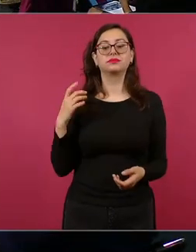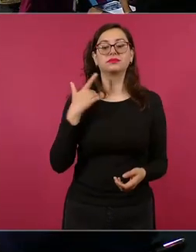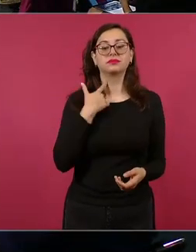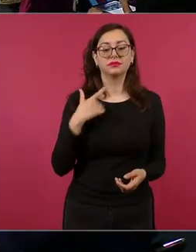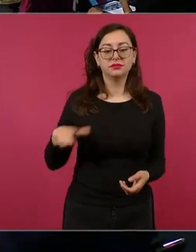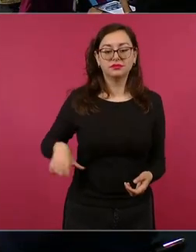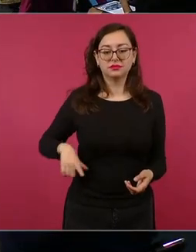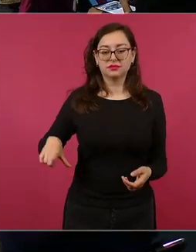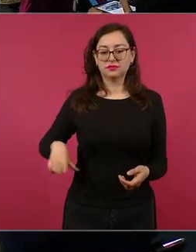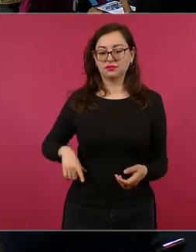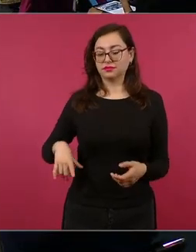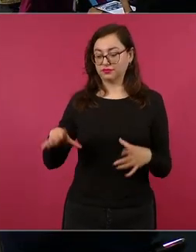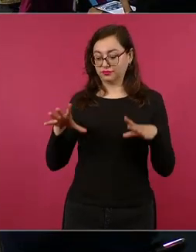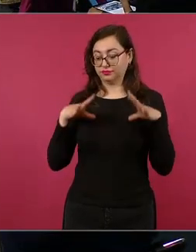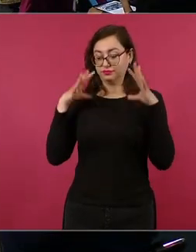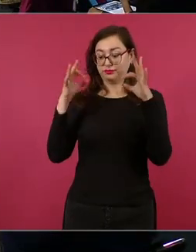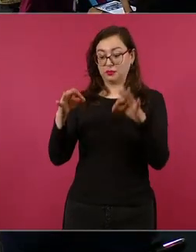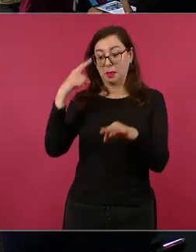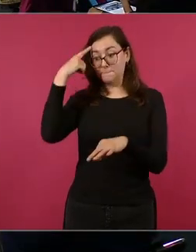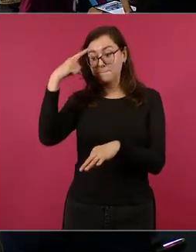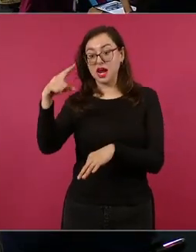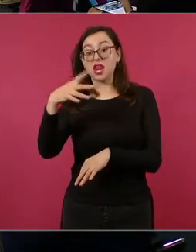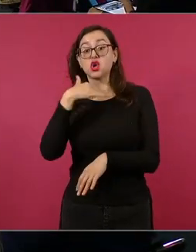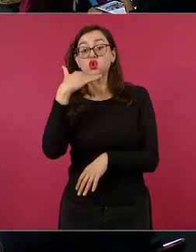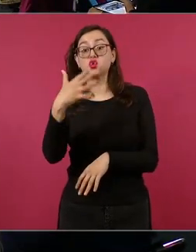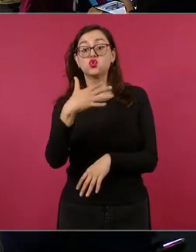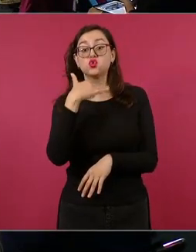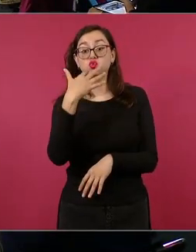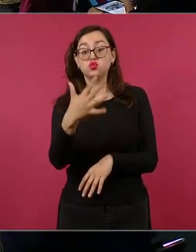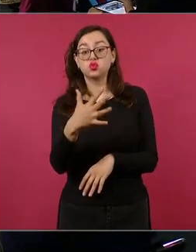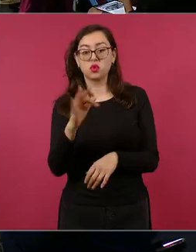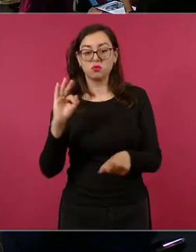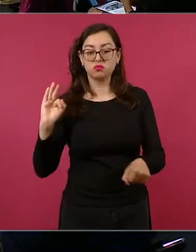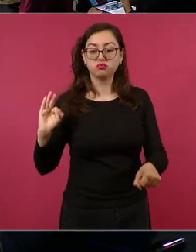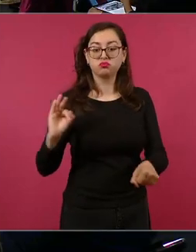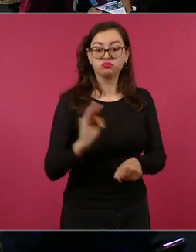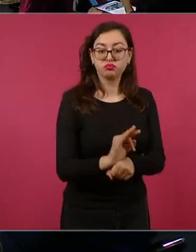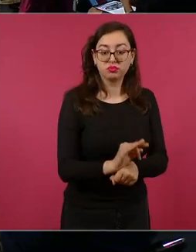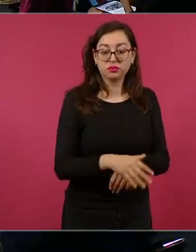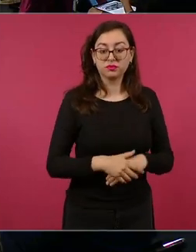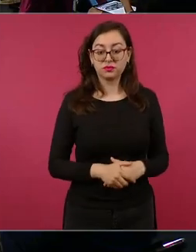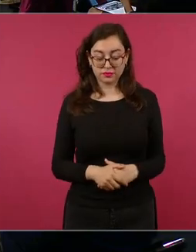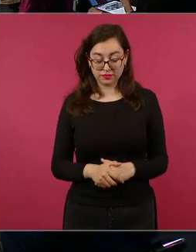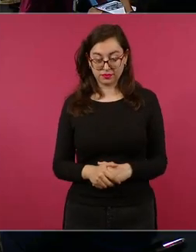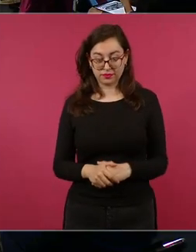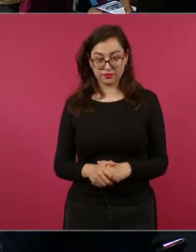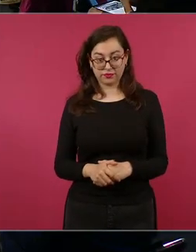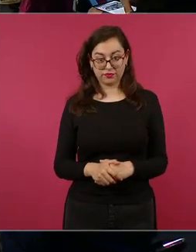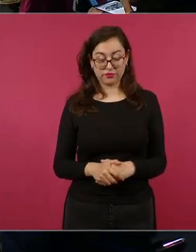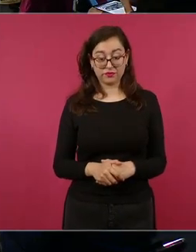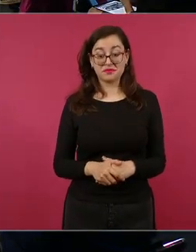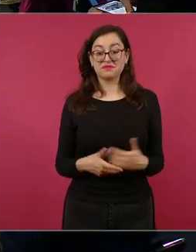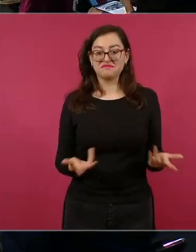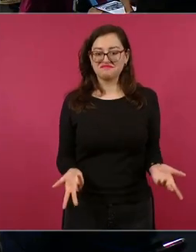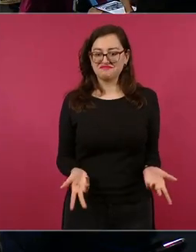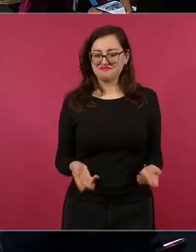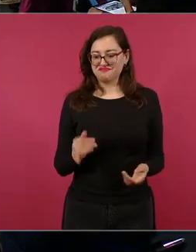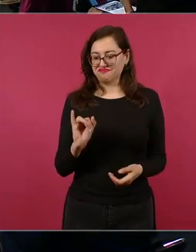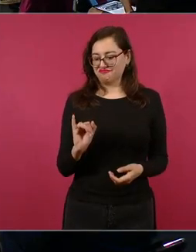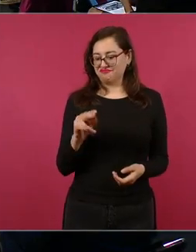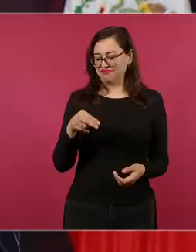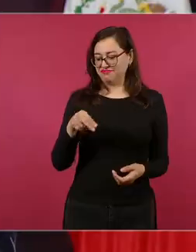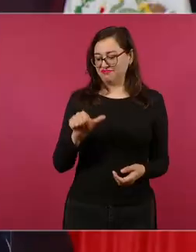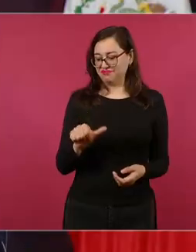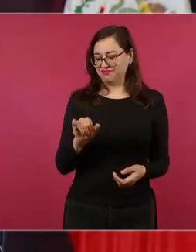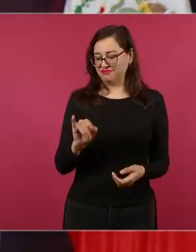el Instituto de la Transparencia aunque parezca una contradicción una